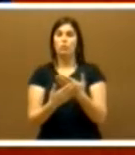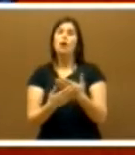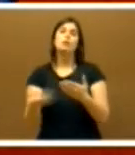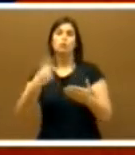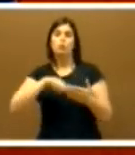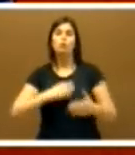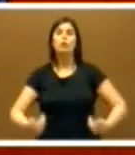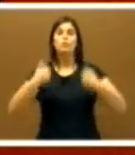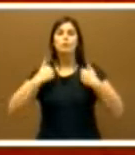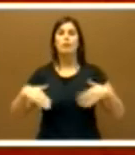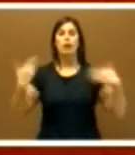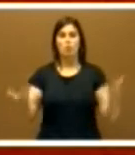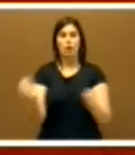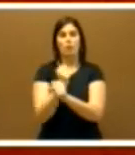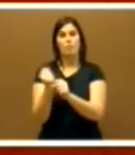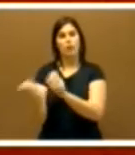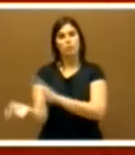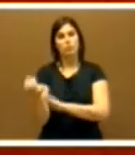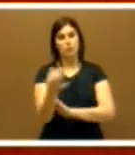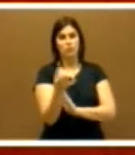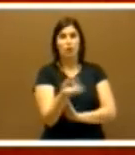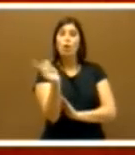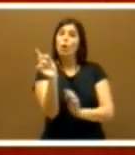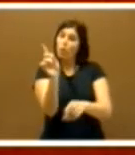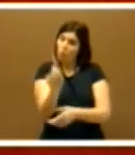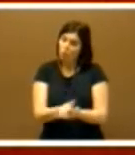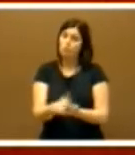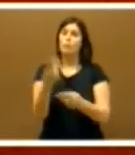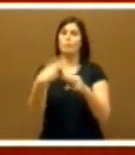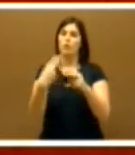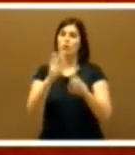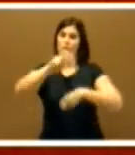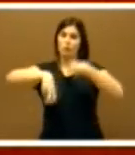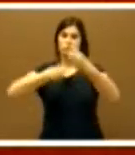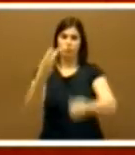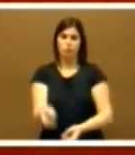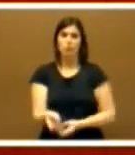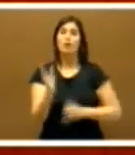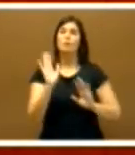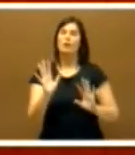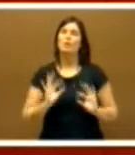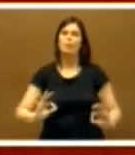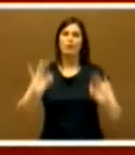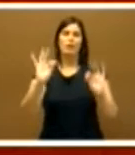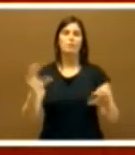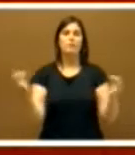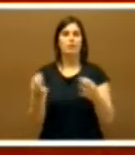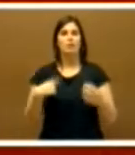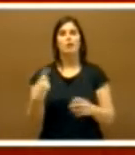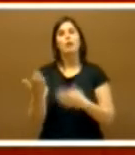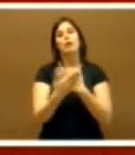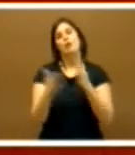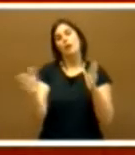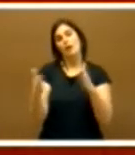empleo, la legislatura de la regeneración política, pero, sobre todo, la legislatura de las